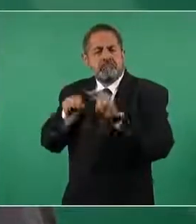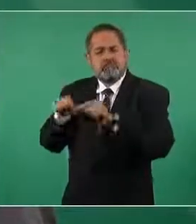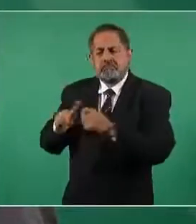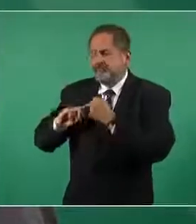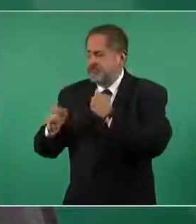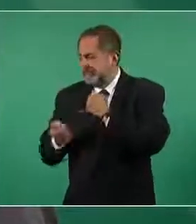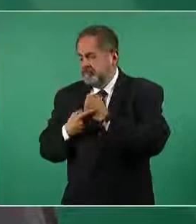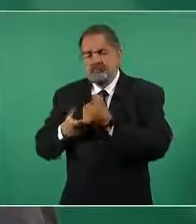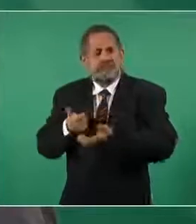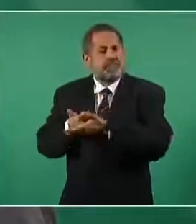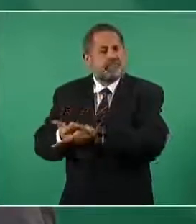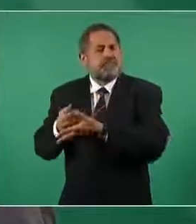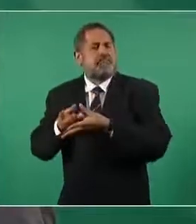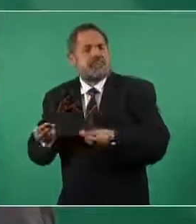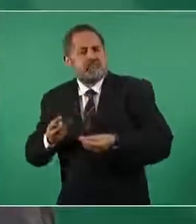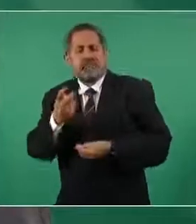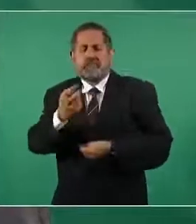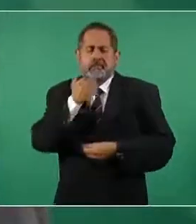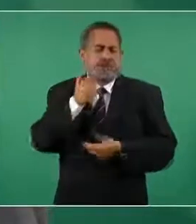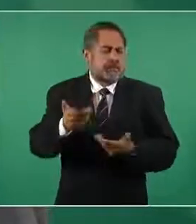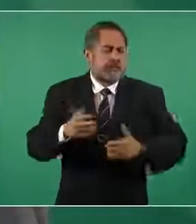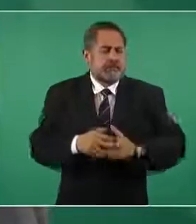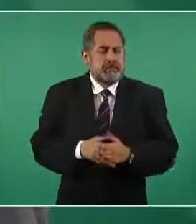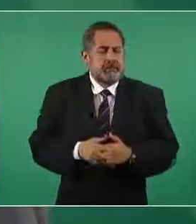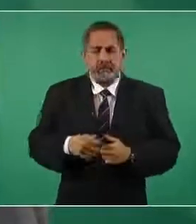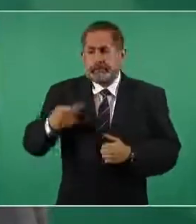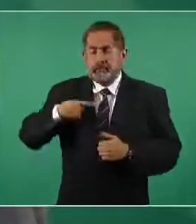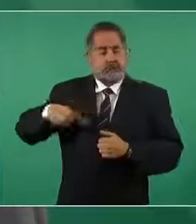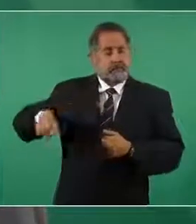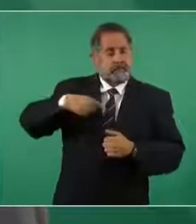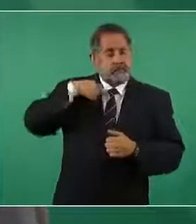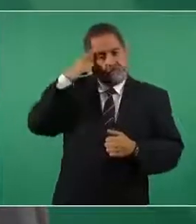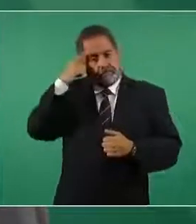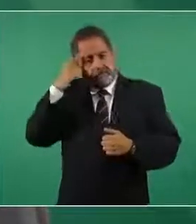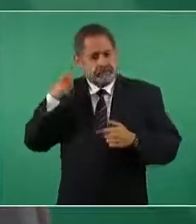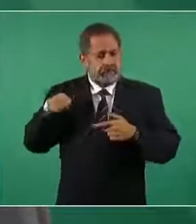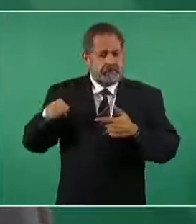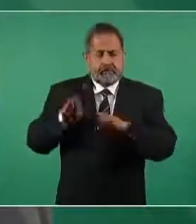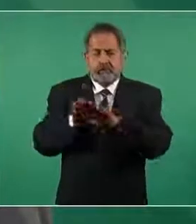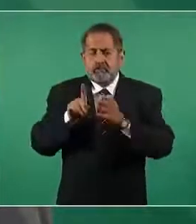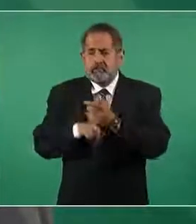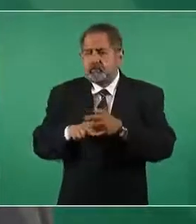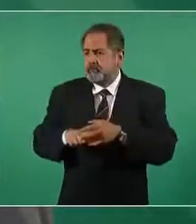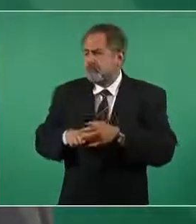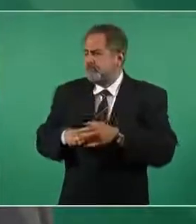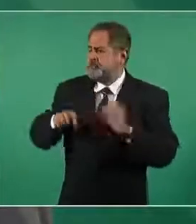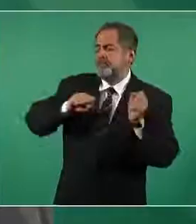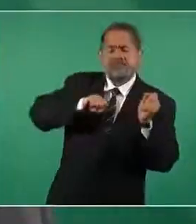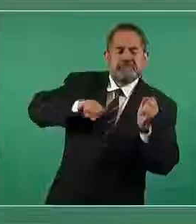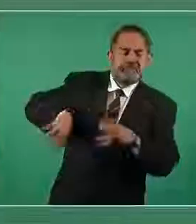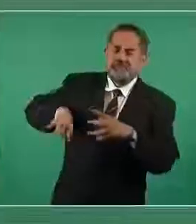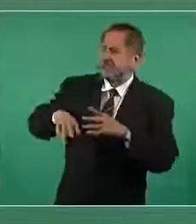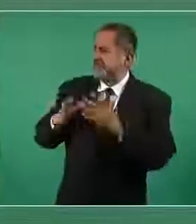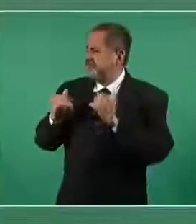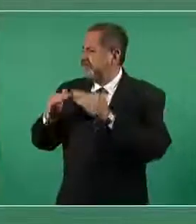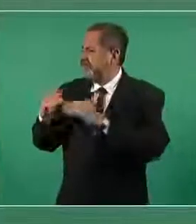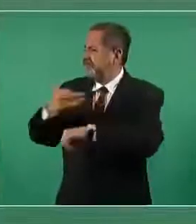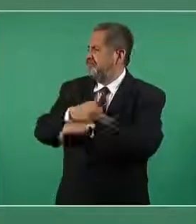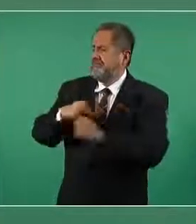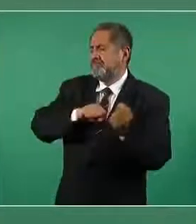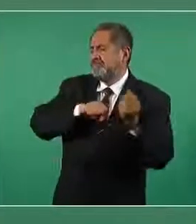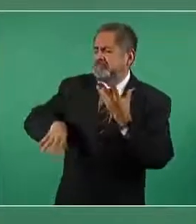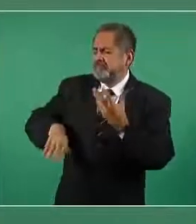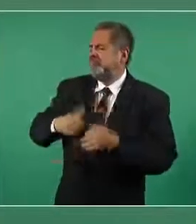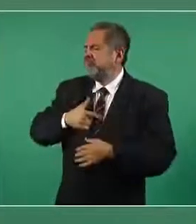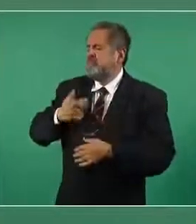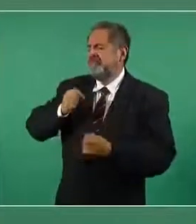las causas la gente no sale de sus pueblos no abandona a sus familias por